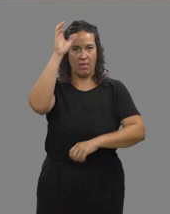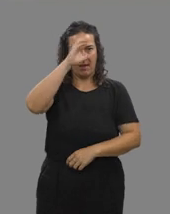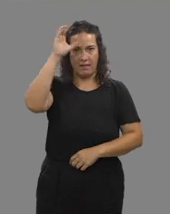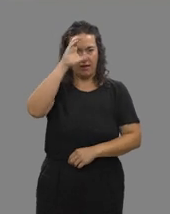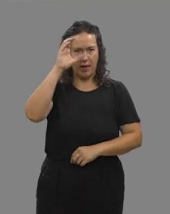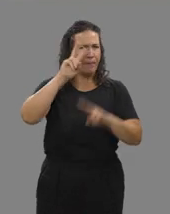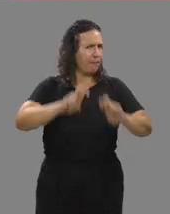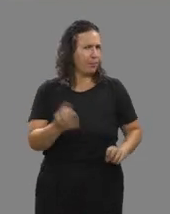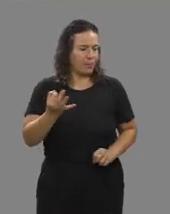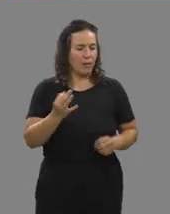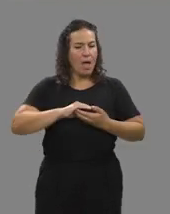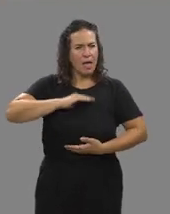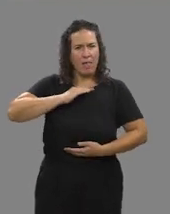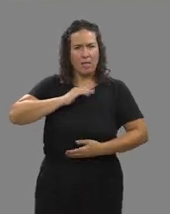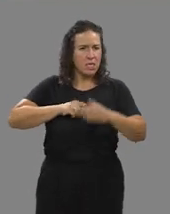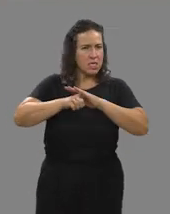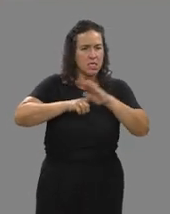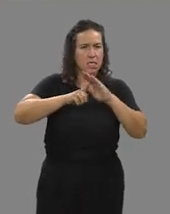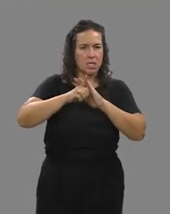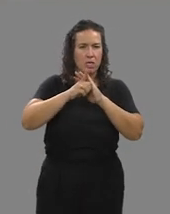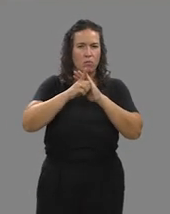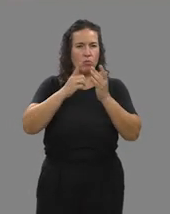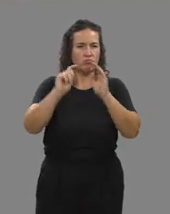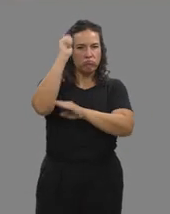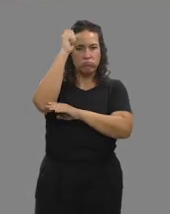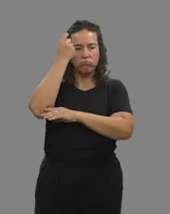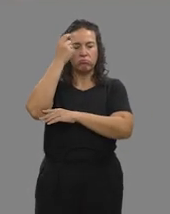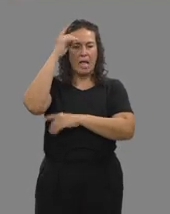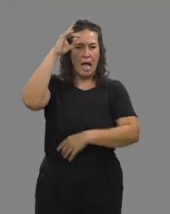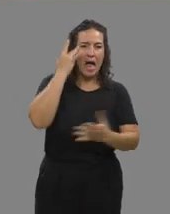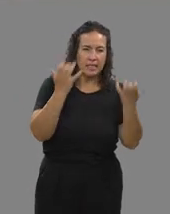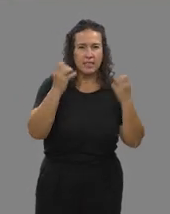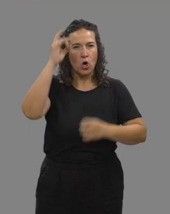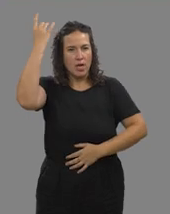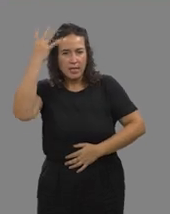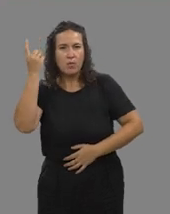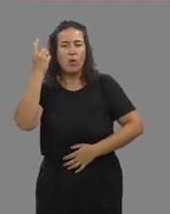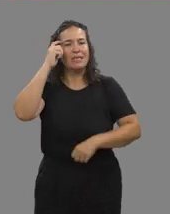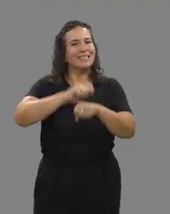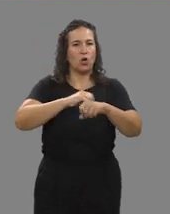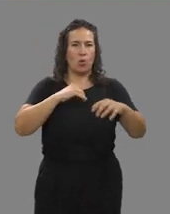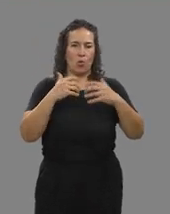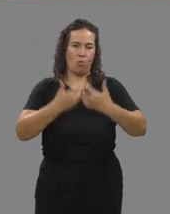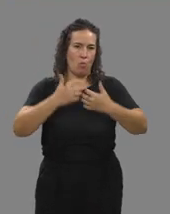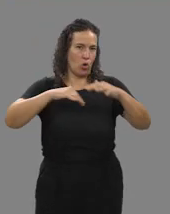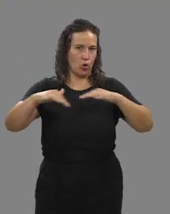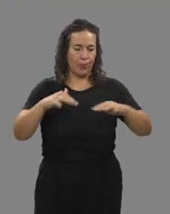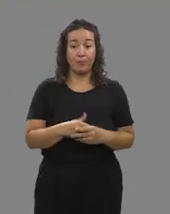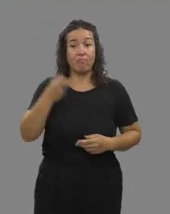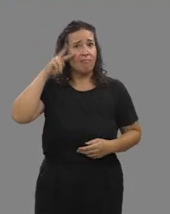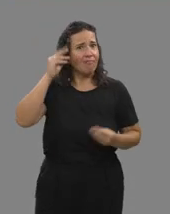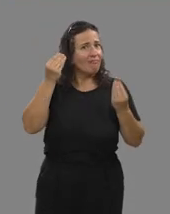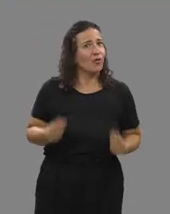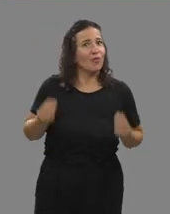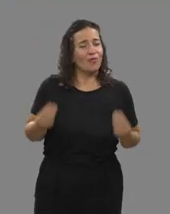científica, investigando las capacidades de alto rendimiento artístico, creativo y psicomotor. Fue una experiencia